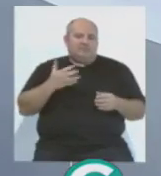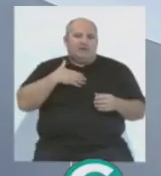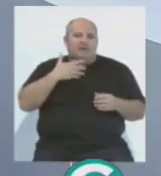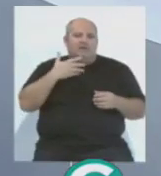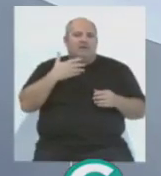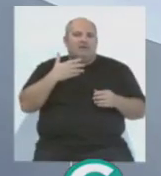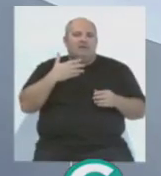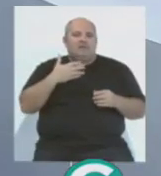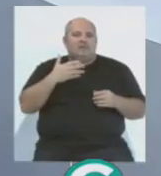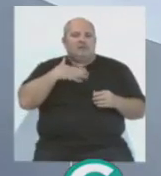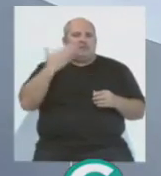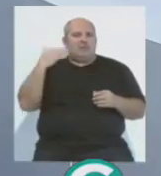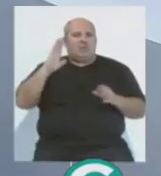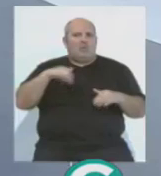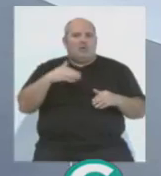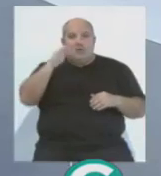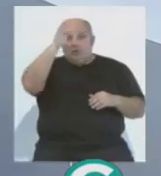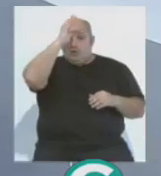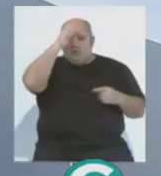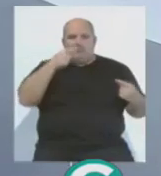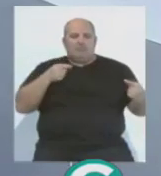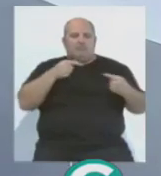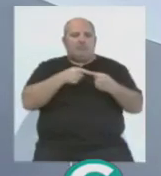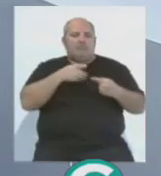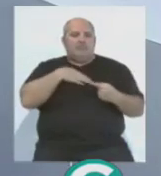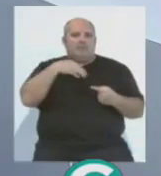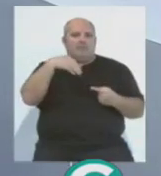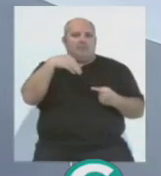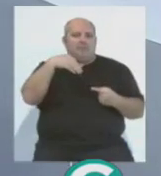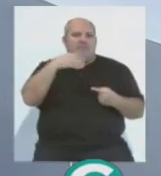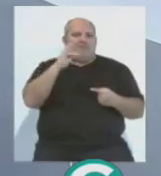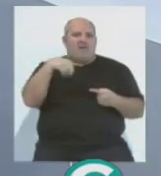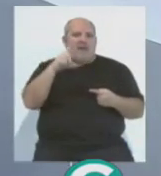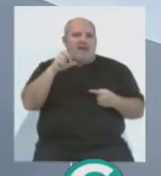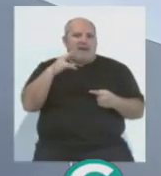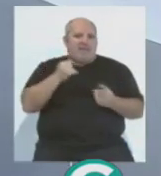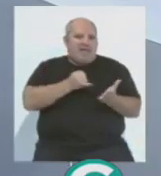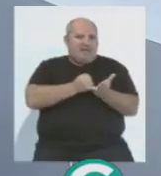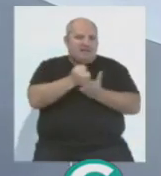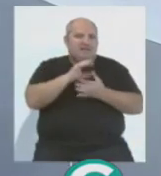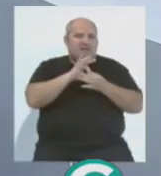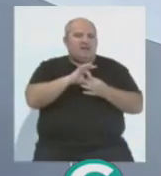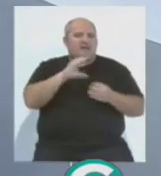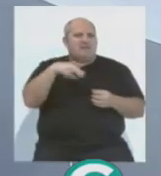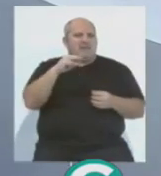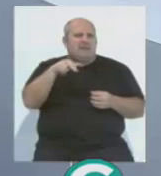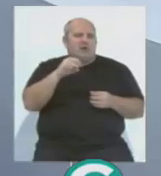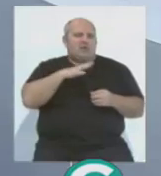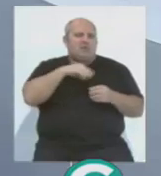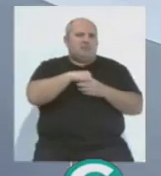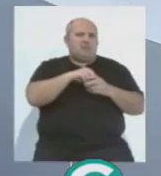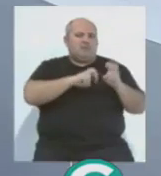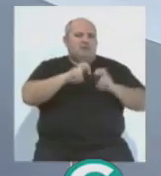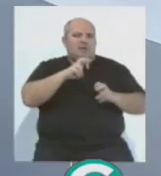por cierto, el pasado domingo se enfrentaba Mere con el Fuenlabrada, frente al Salmantino, que es el equipo que